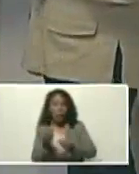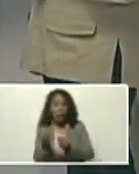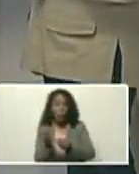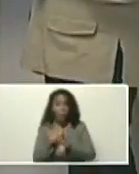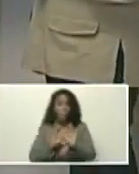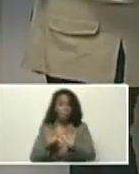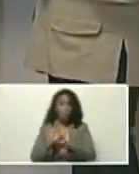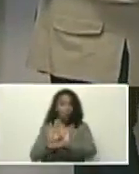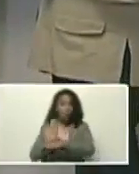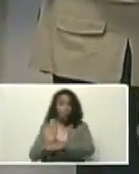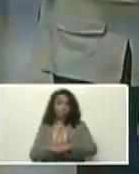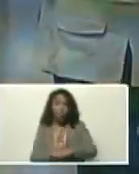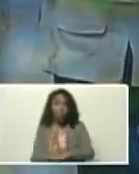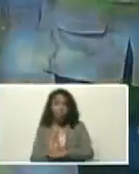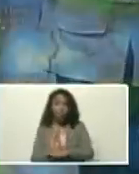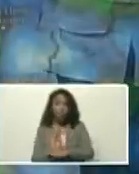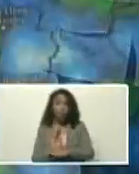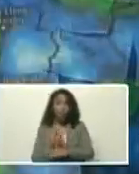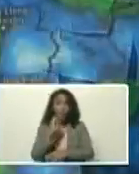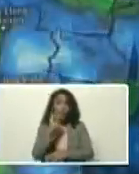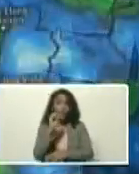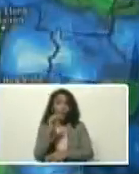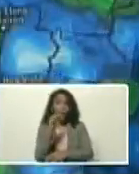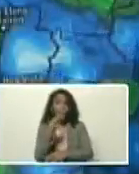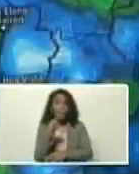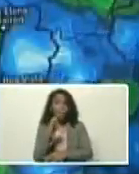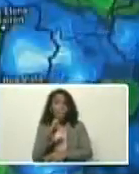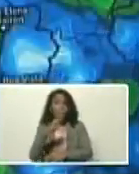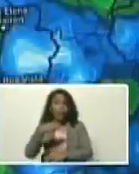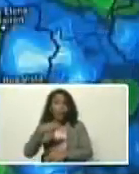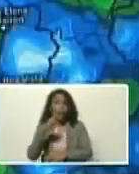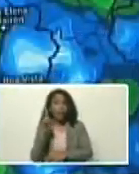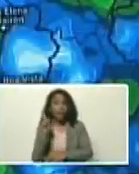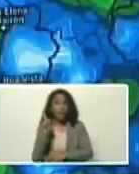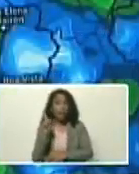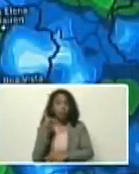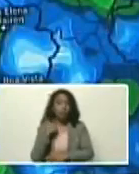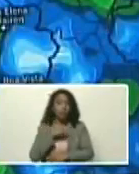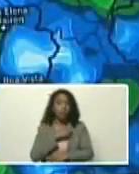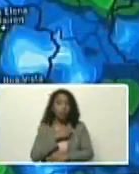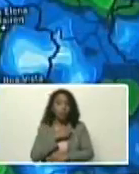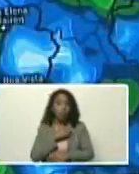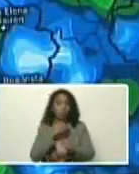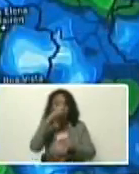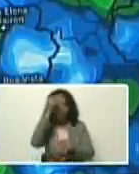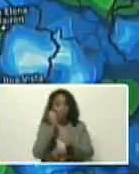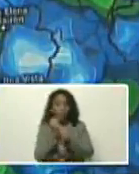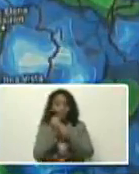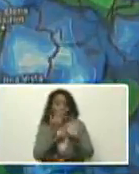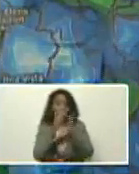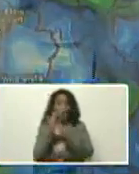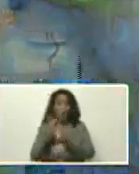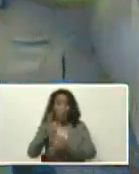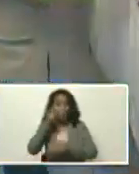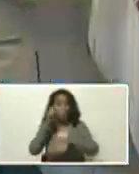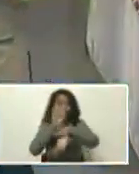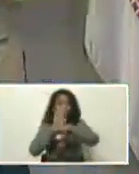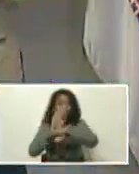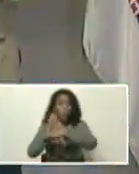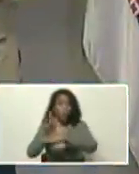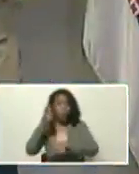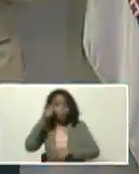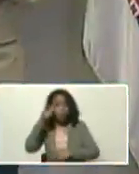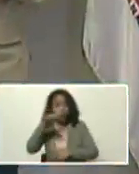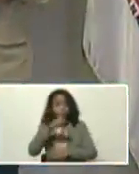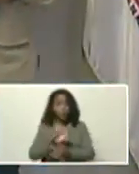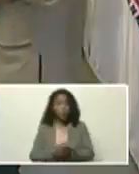prepararnos, el INAMED, prácticamente, mi comandante, trabajando para la comunidad, y para la seguridad, de seguridad de nuestro